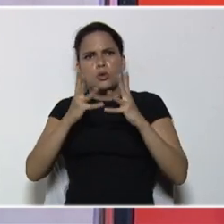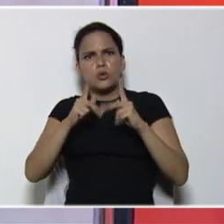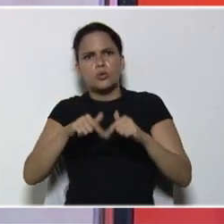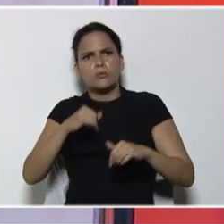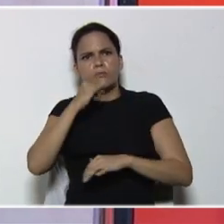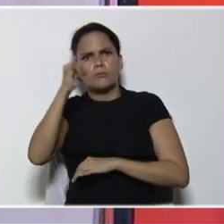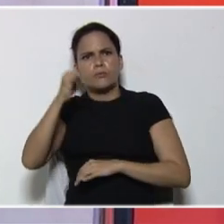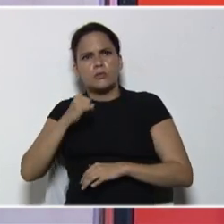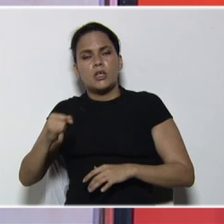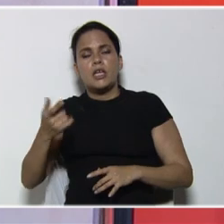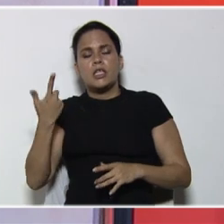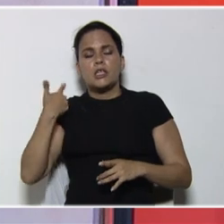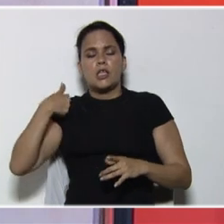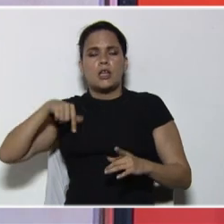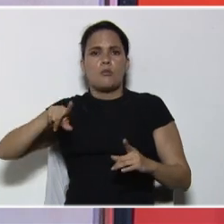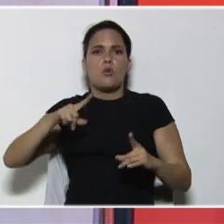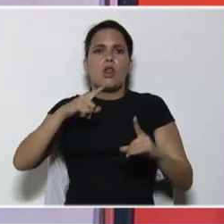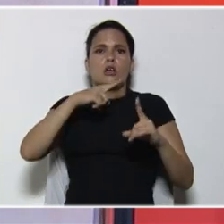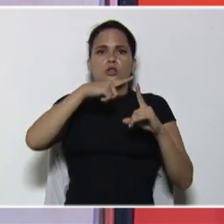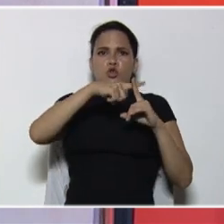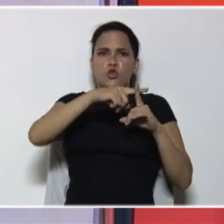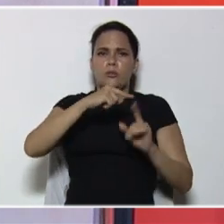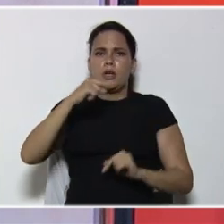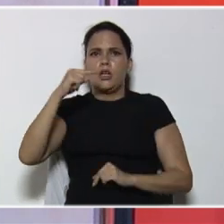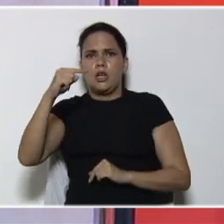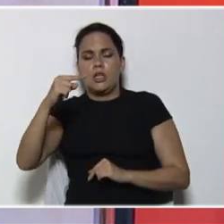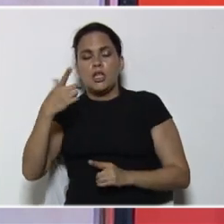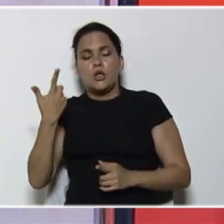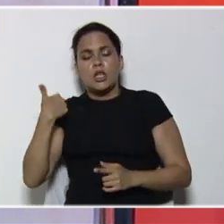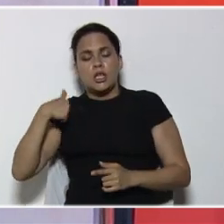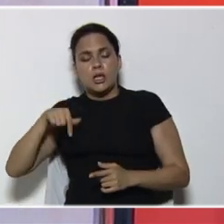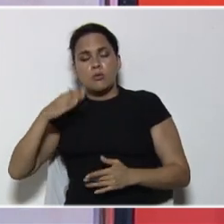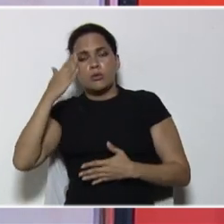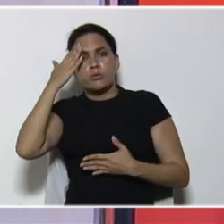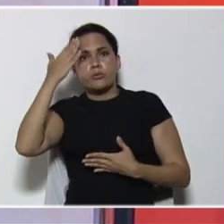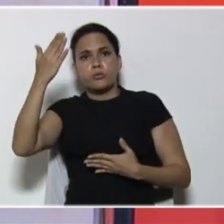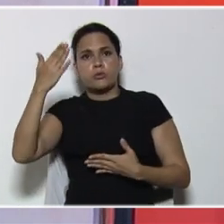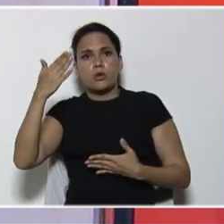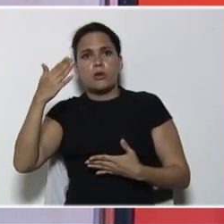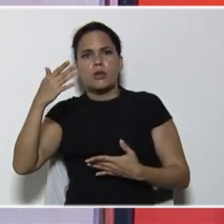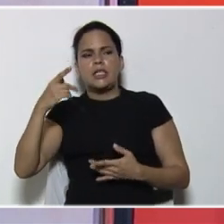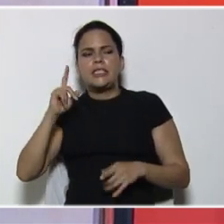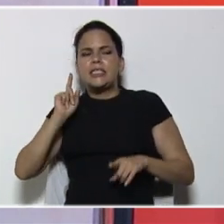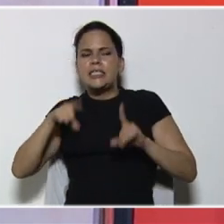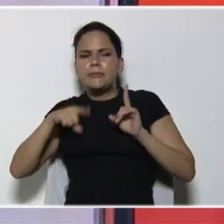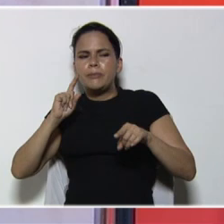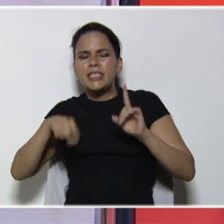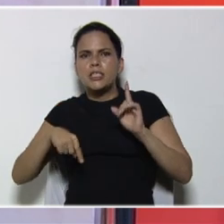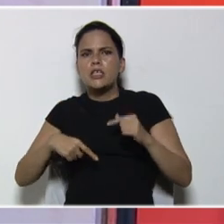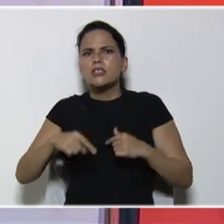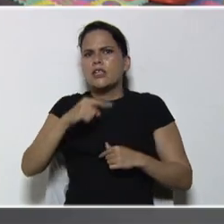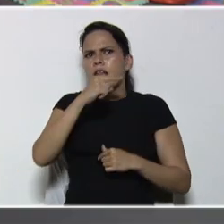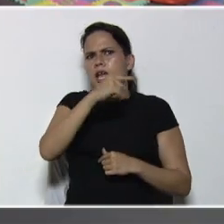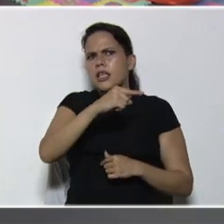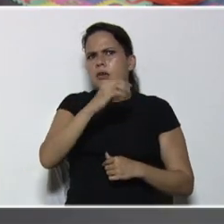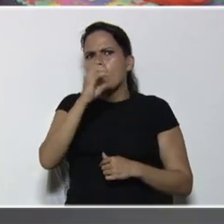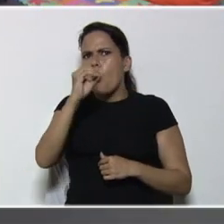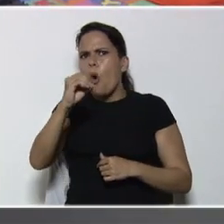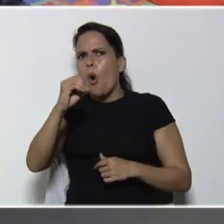tenemos la adición y la sustración, donde debemos considerar el signo de la cantidad mayor. Por ejemplo,